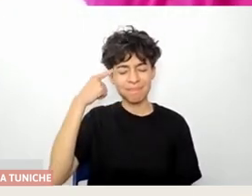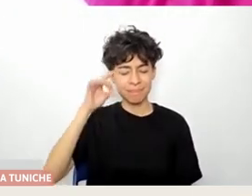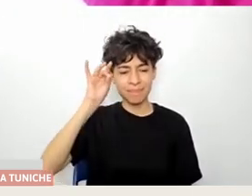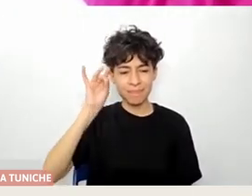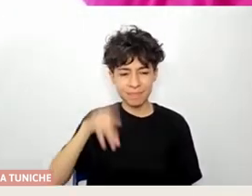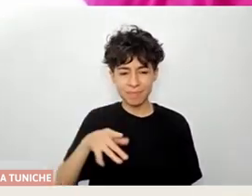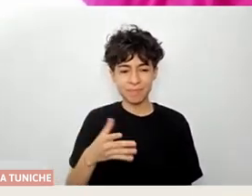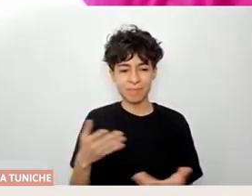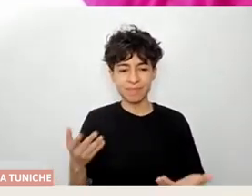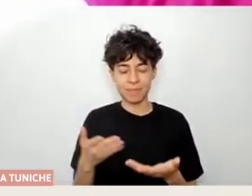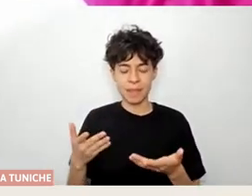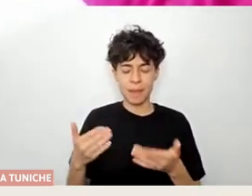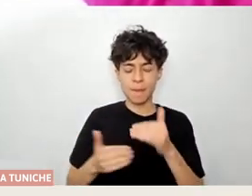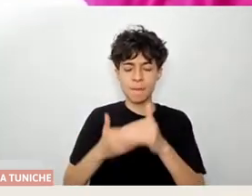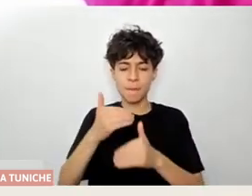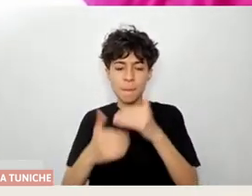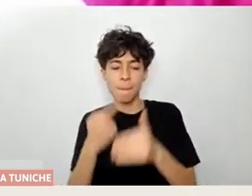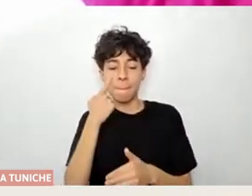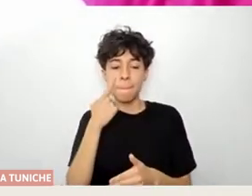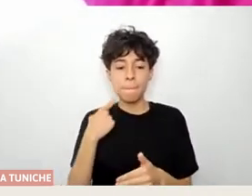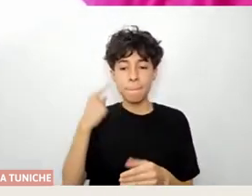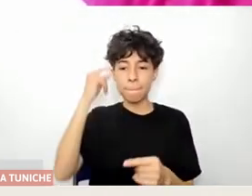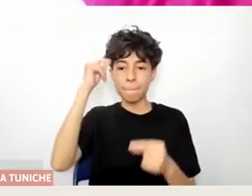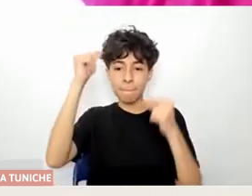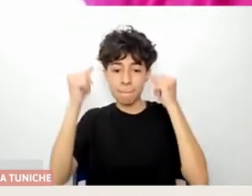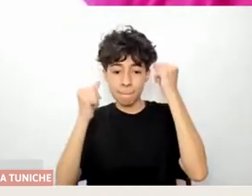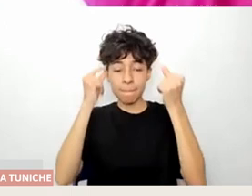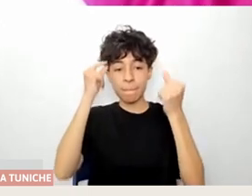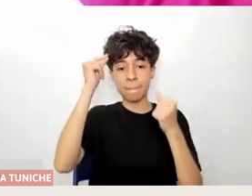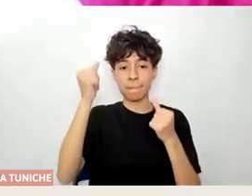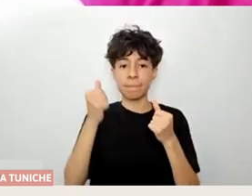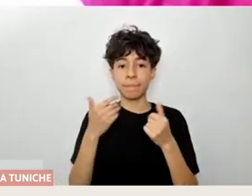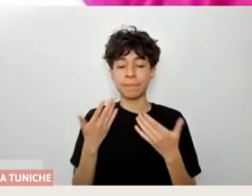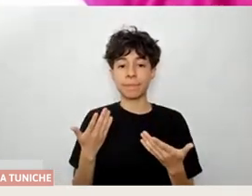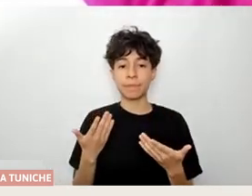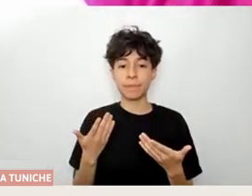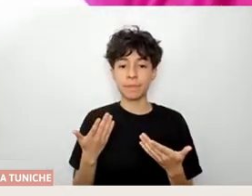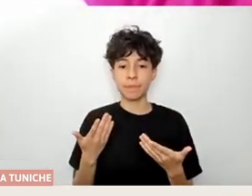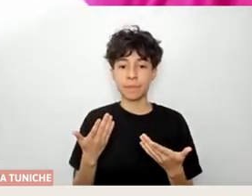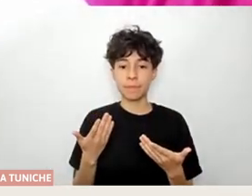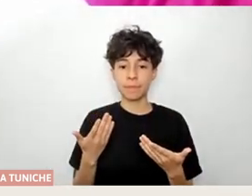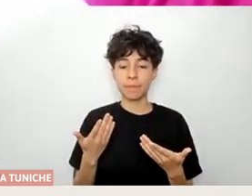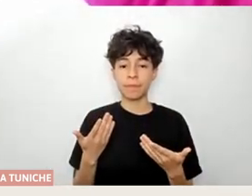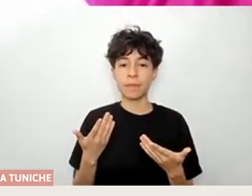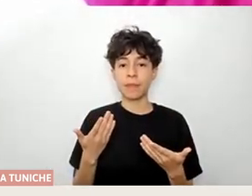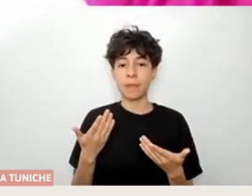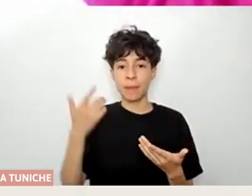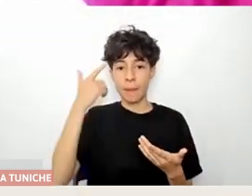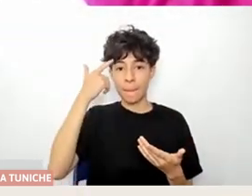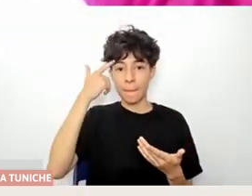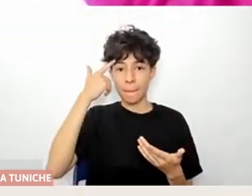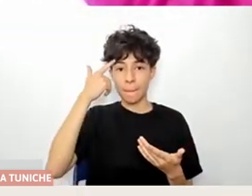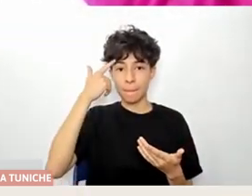que sea desde la experimentación abierta a múltiples edades, pero es desde nuestra gratitud,